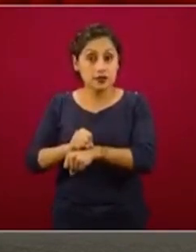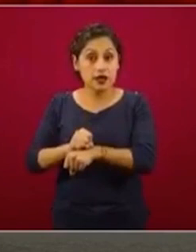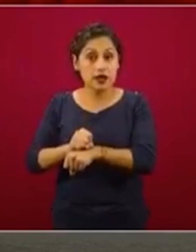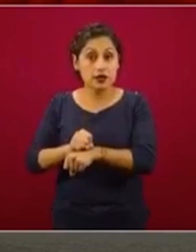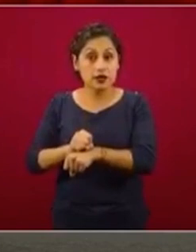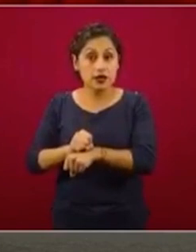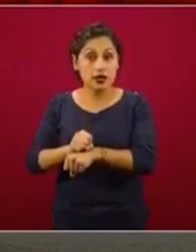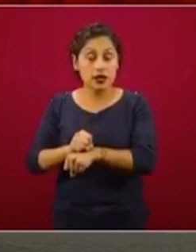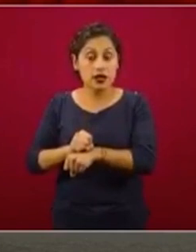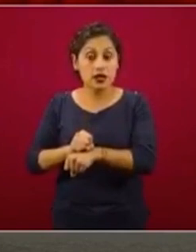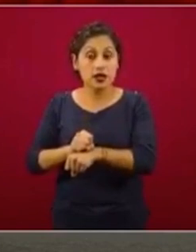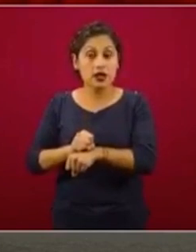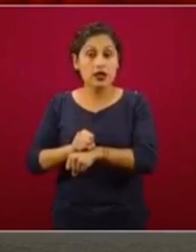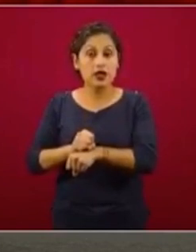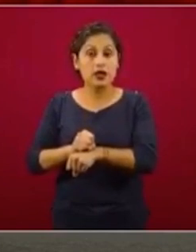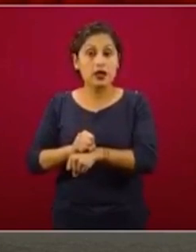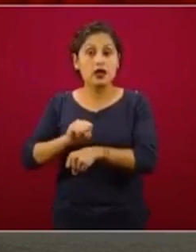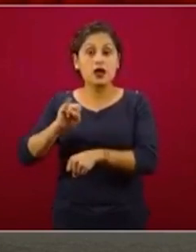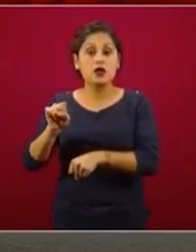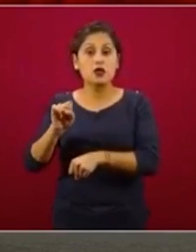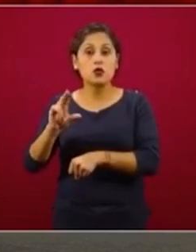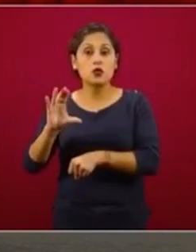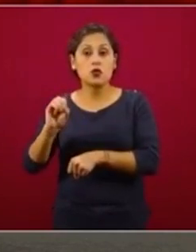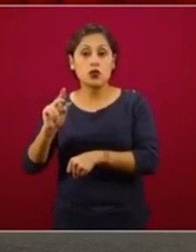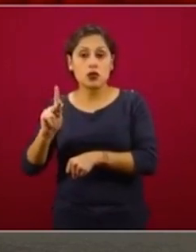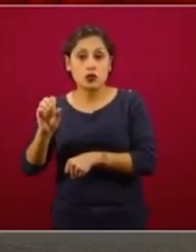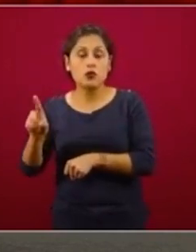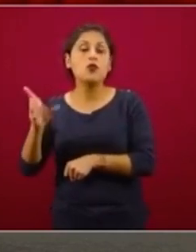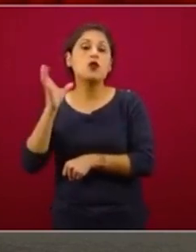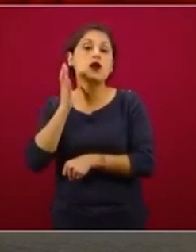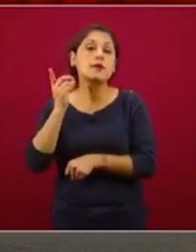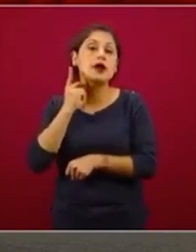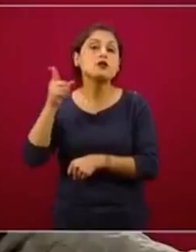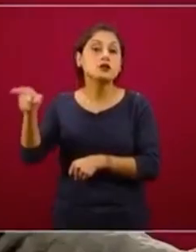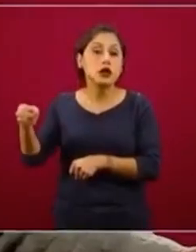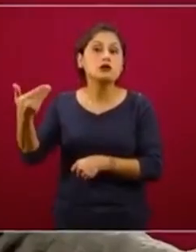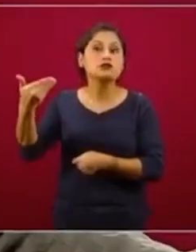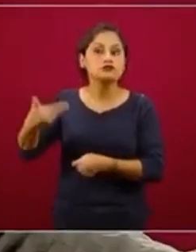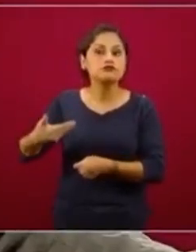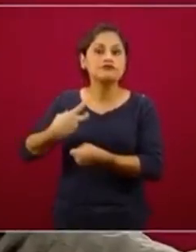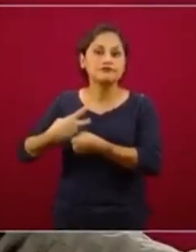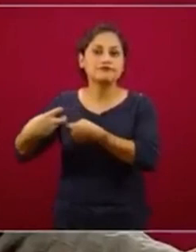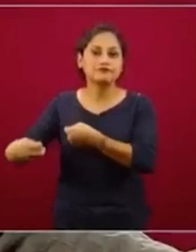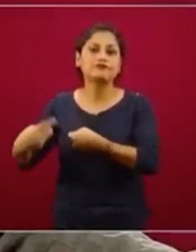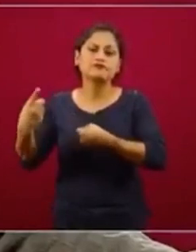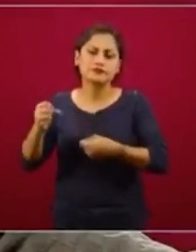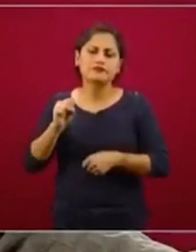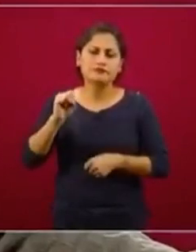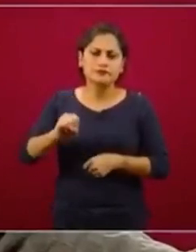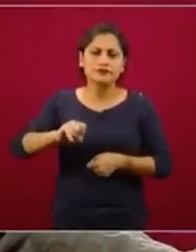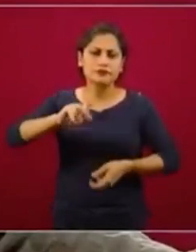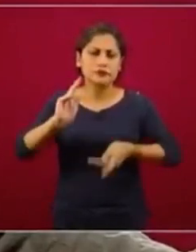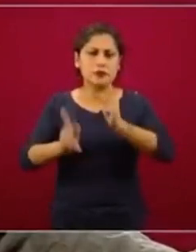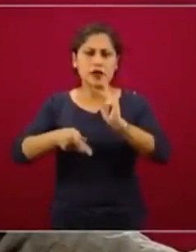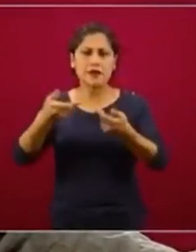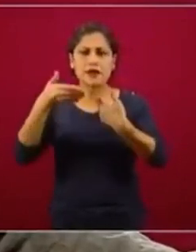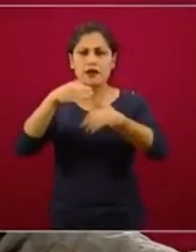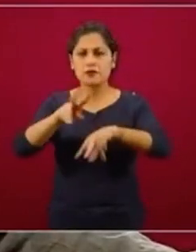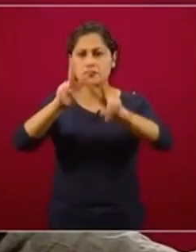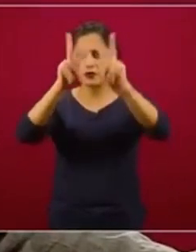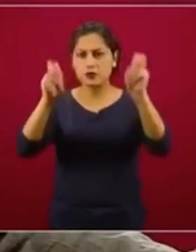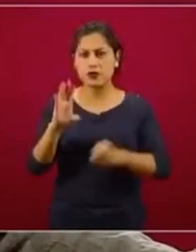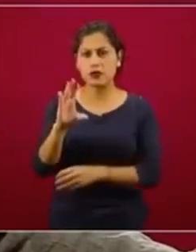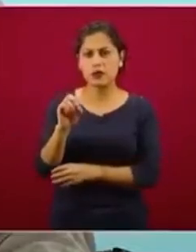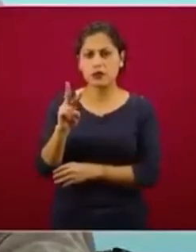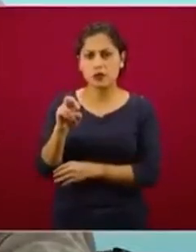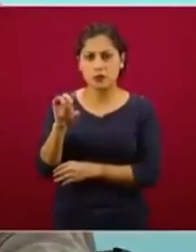Junta Directiva del Congreso, de la Cámara de Diputados. Y básicamente es eso, hablamos de la situación del COVID. Una importante